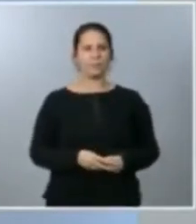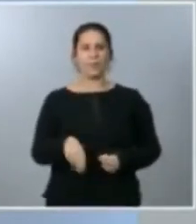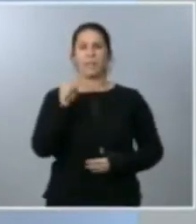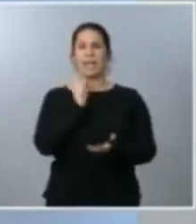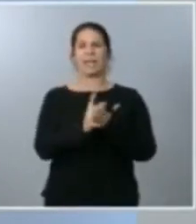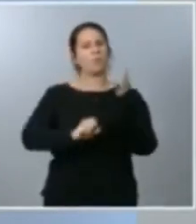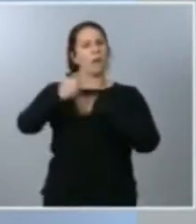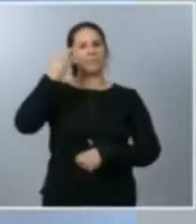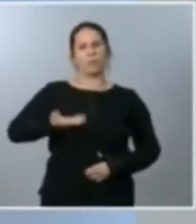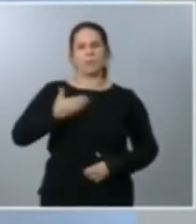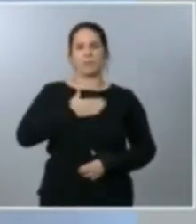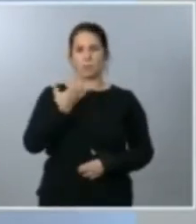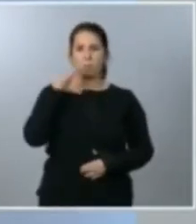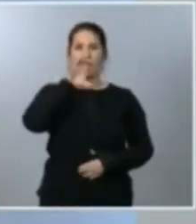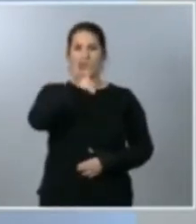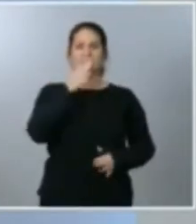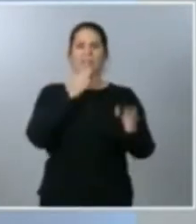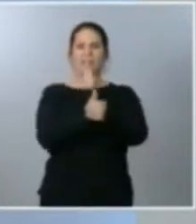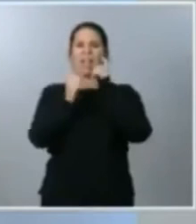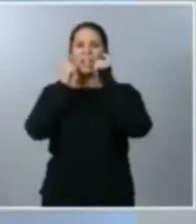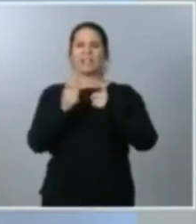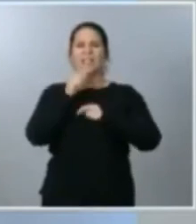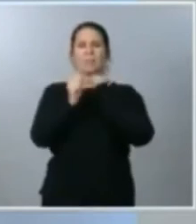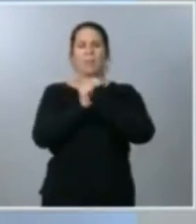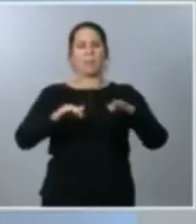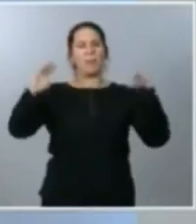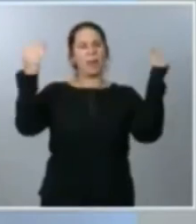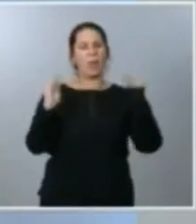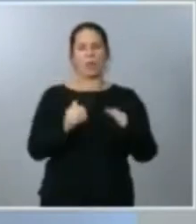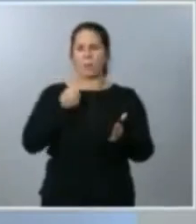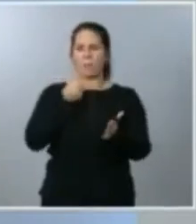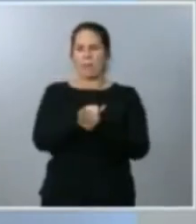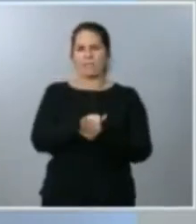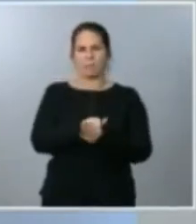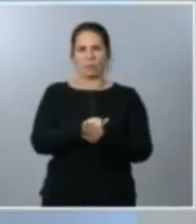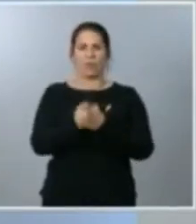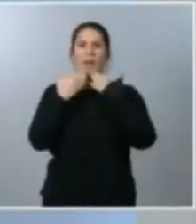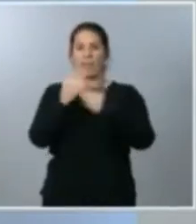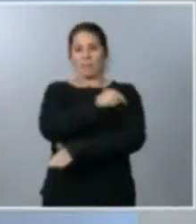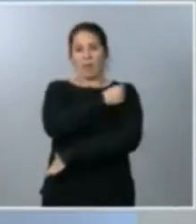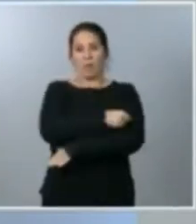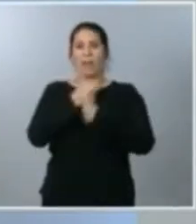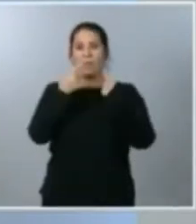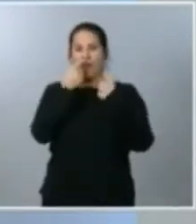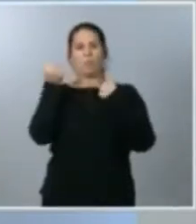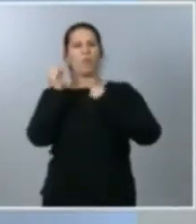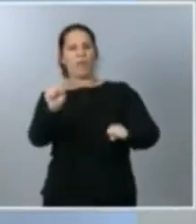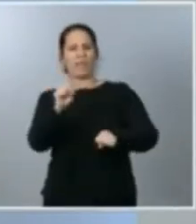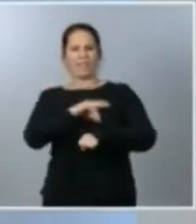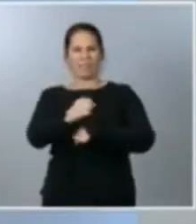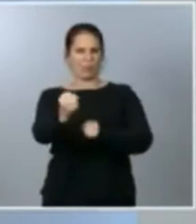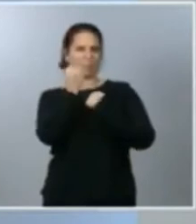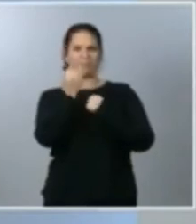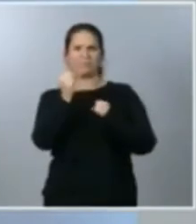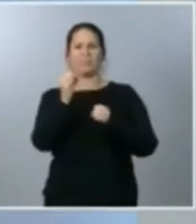que es reducir al máximo el impacto de la pandemia con una vacuna que proporcionará inmunidad y que va a salvar vidas. España es un país, como he dicho,